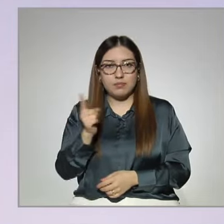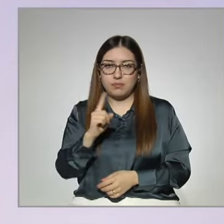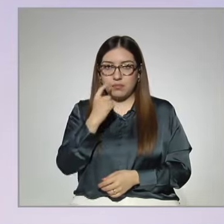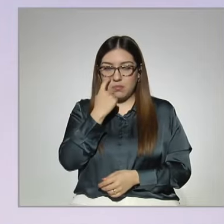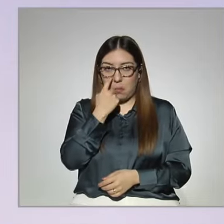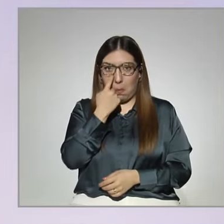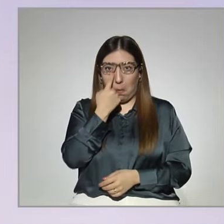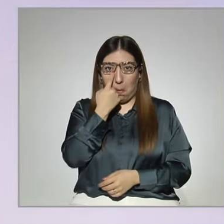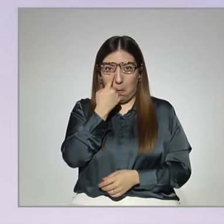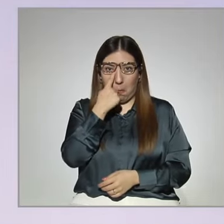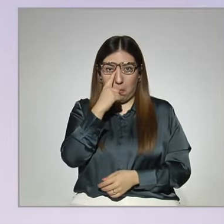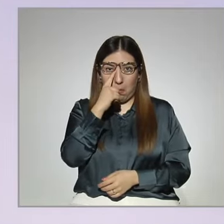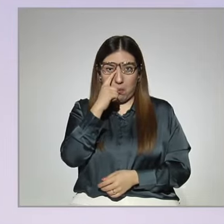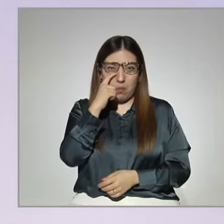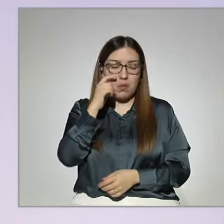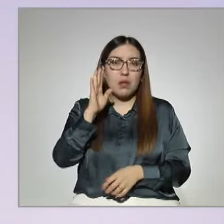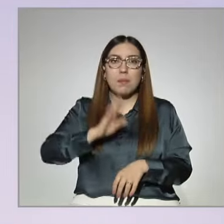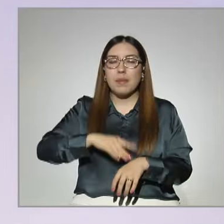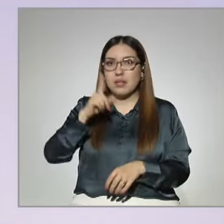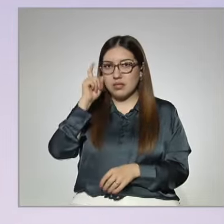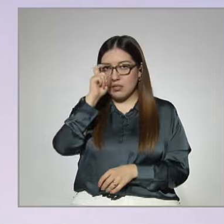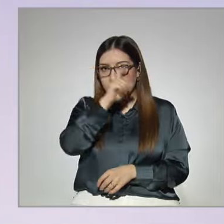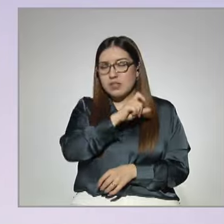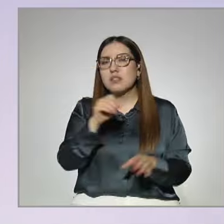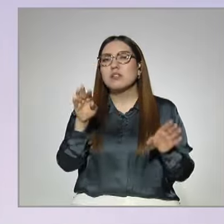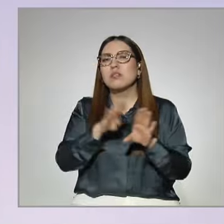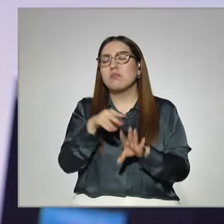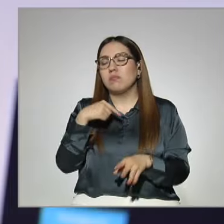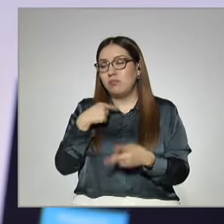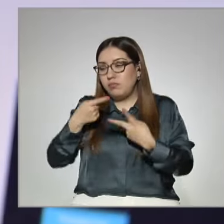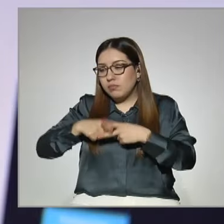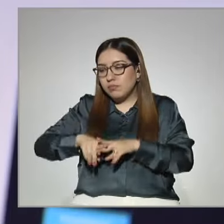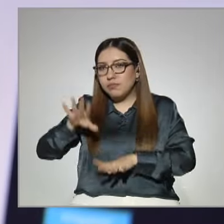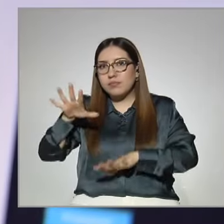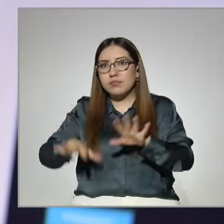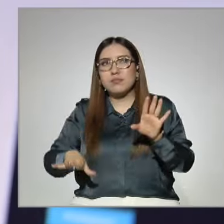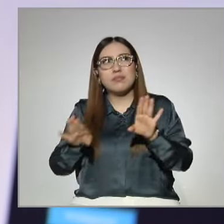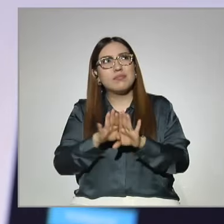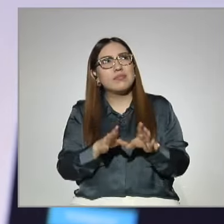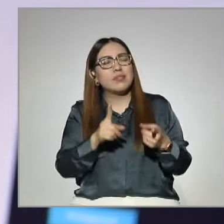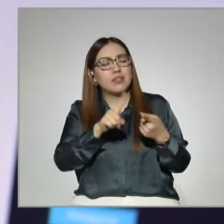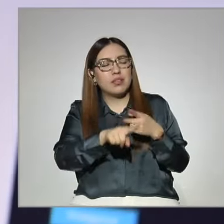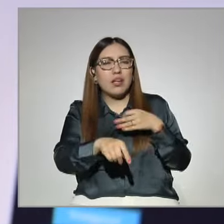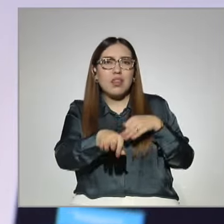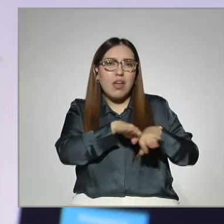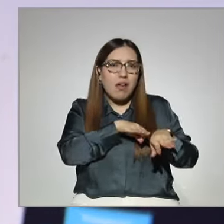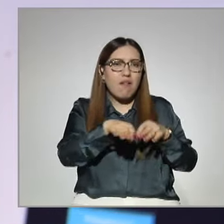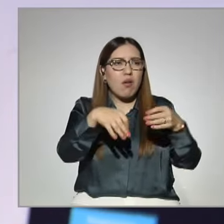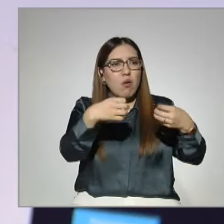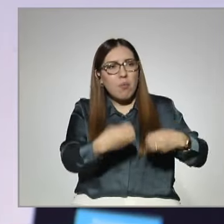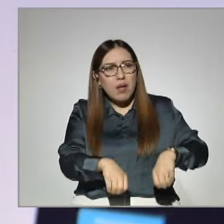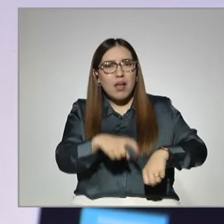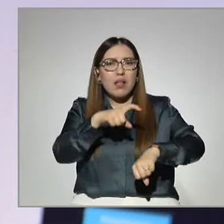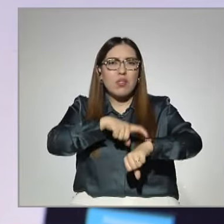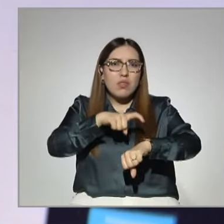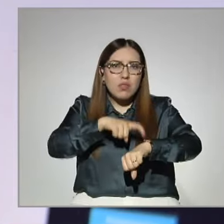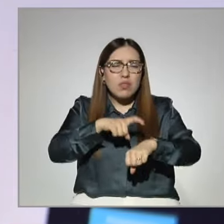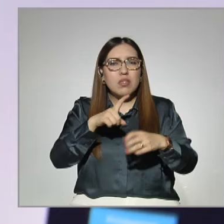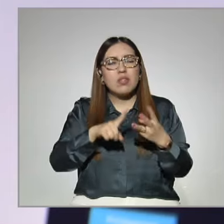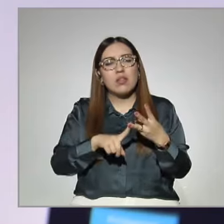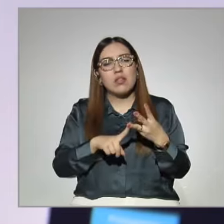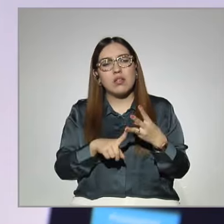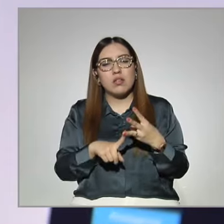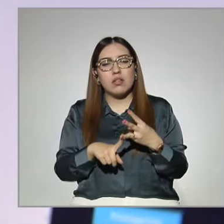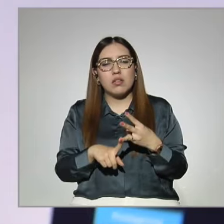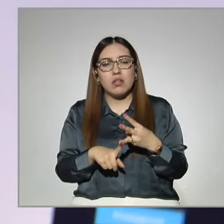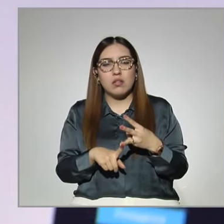difícil de todo esto es empezar, porque dices, bueno, a veces tienes tantas cosas en contra, como el trabajo, el tiempo, tus, bueno, en mi